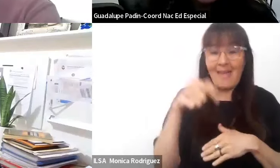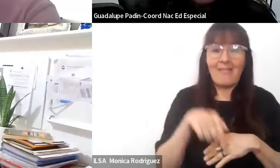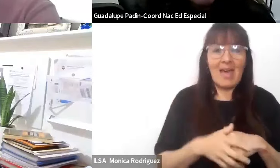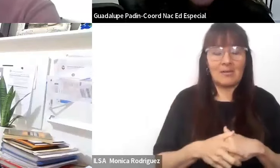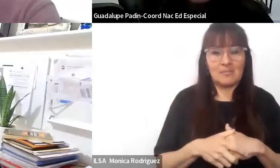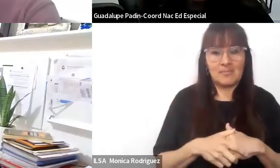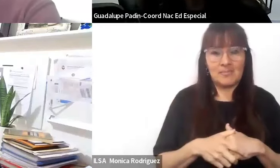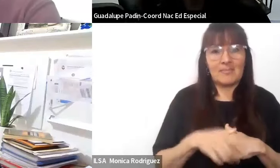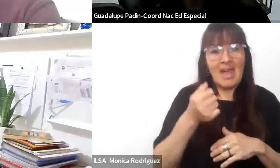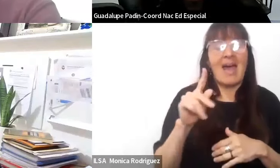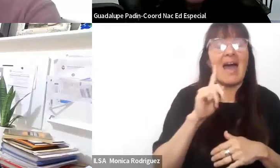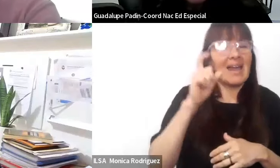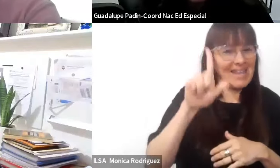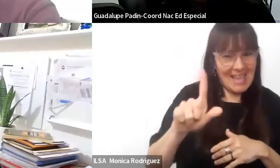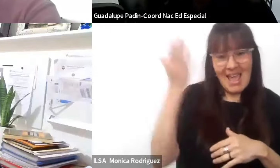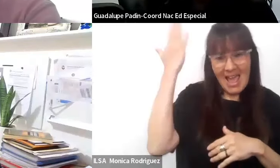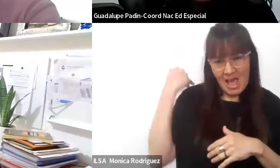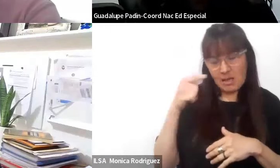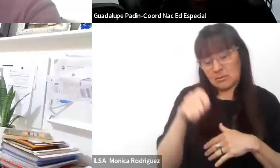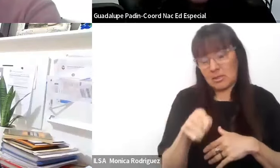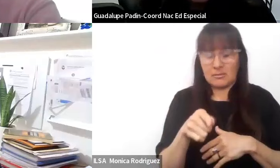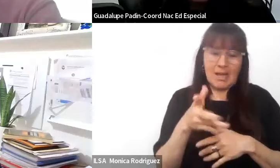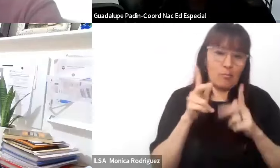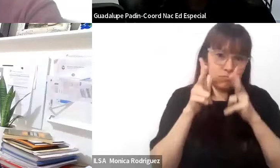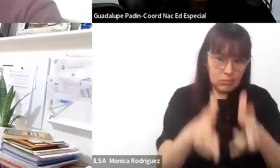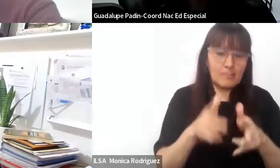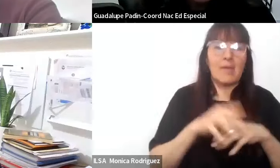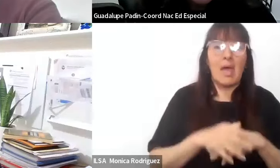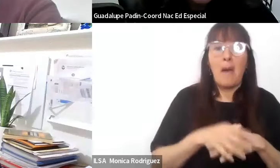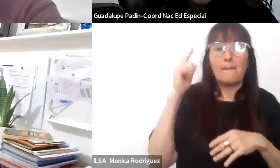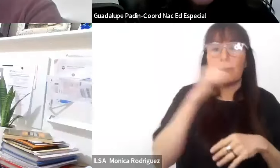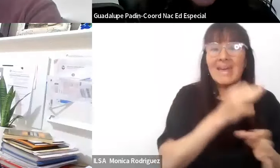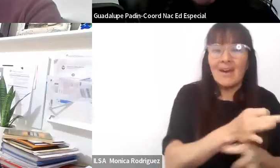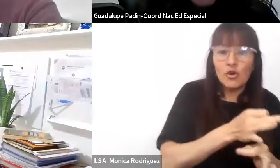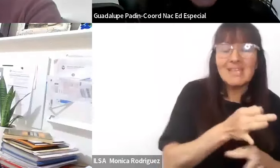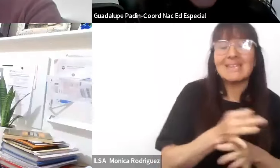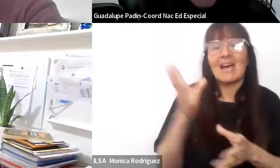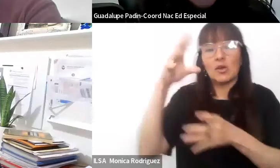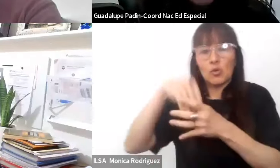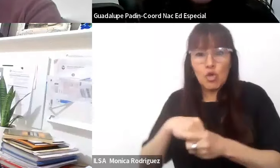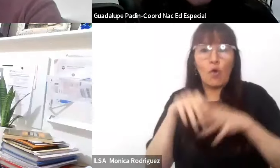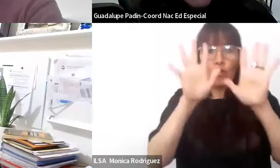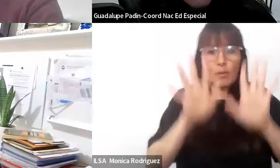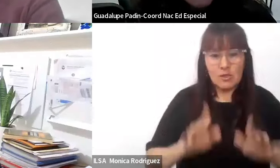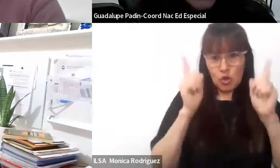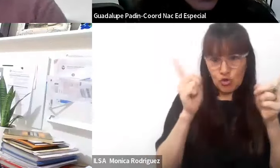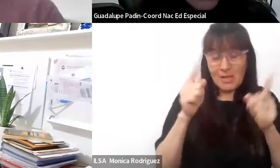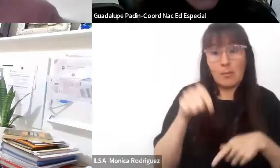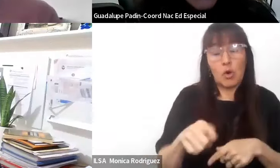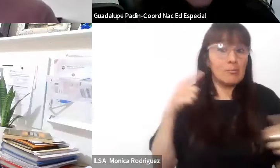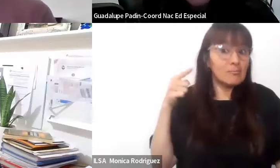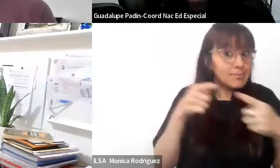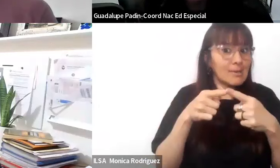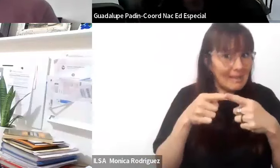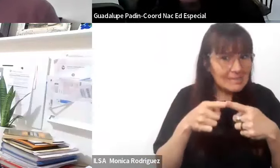como Ariel lo comentaba, sobre pedagogía e inclusión en la formación docente, porque uno de los desafíos, de los fuertes